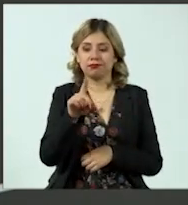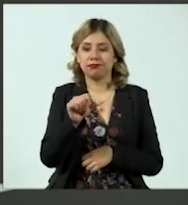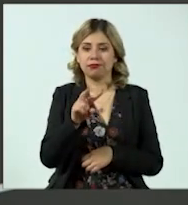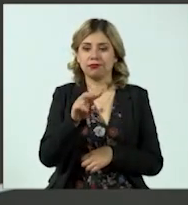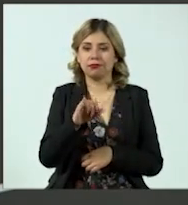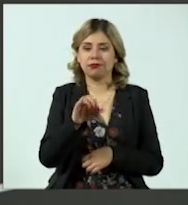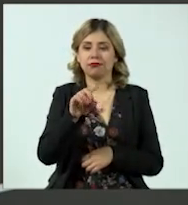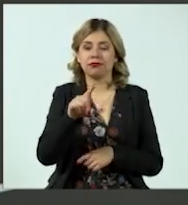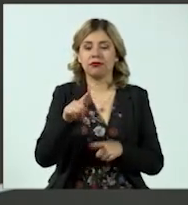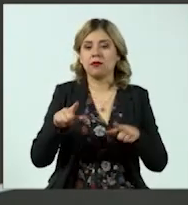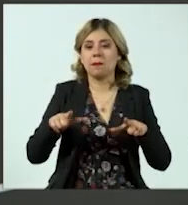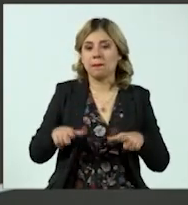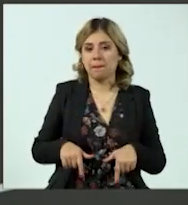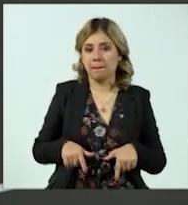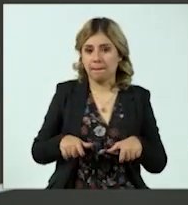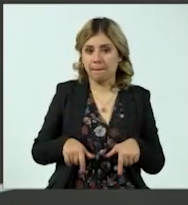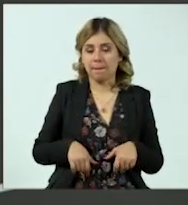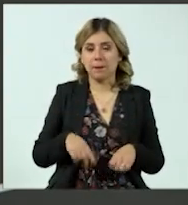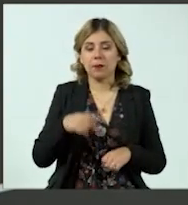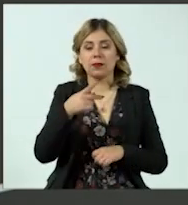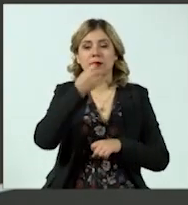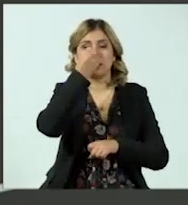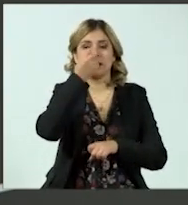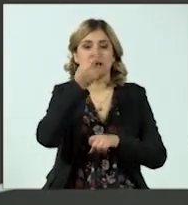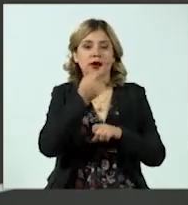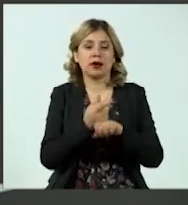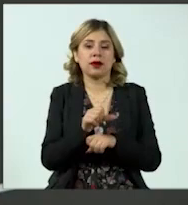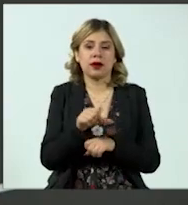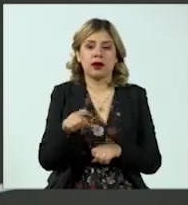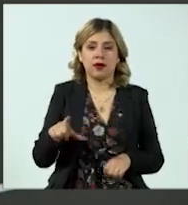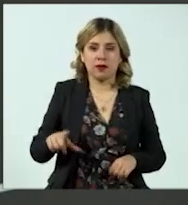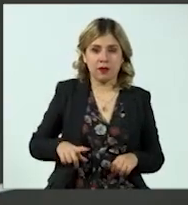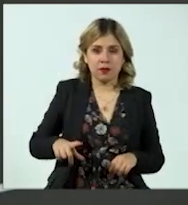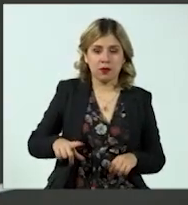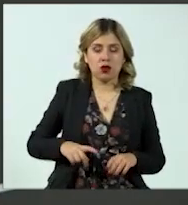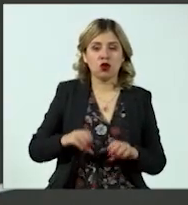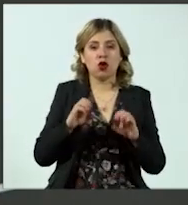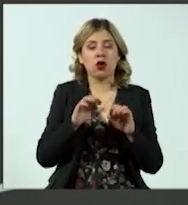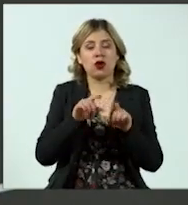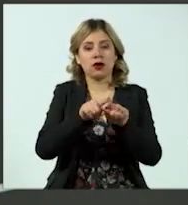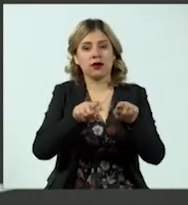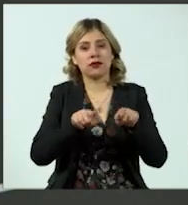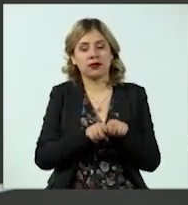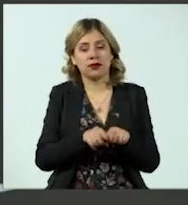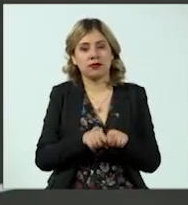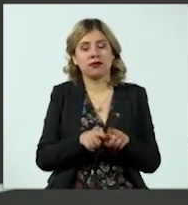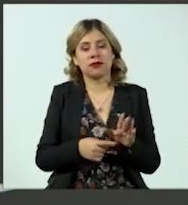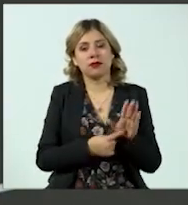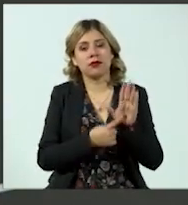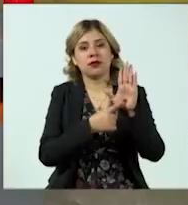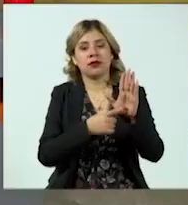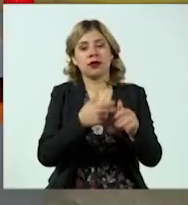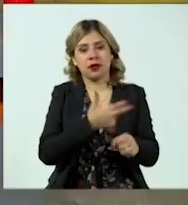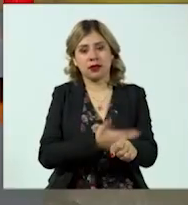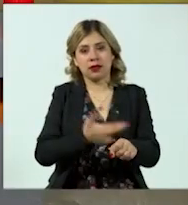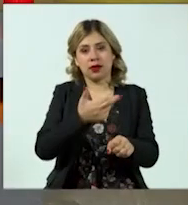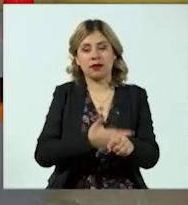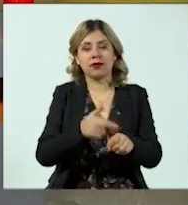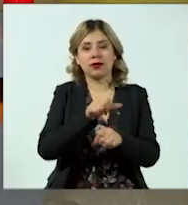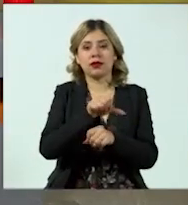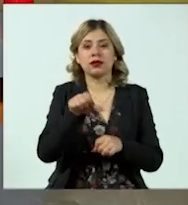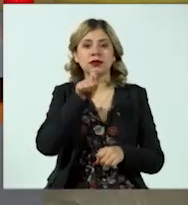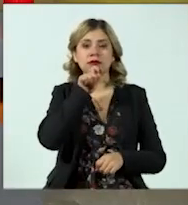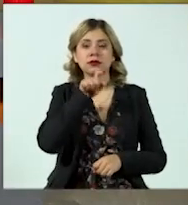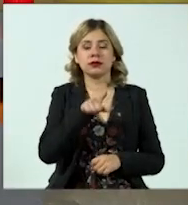en la página de nuestra Secretaría General de Gobierno, o bien en el enlace Trámites Jalisco, o